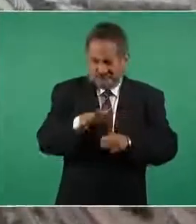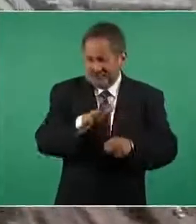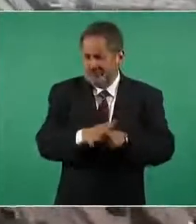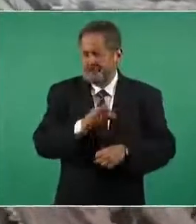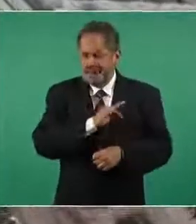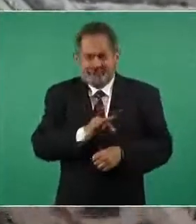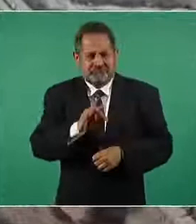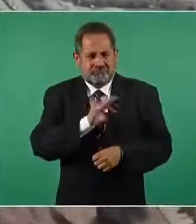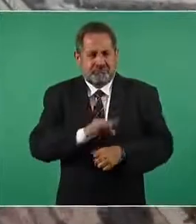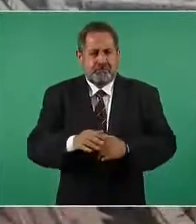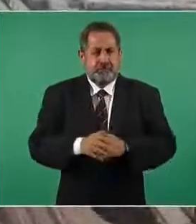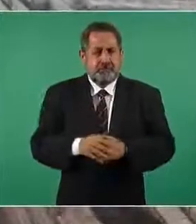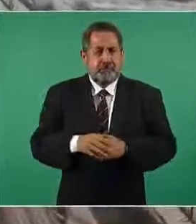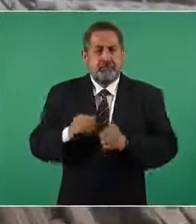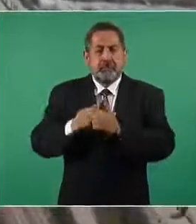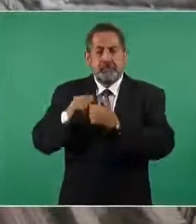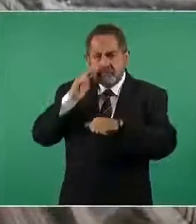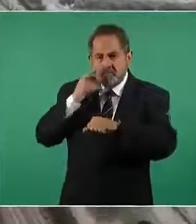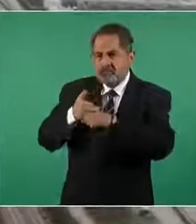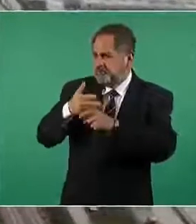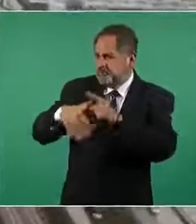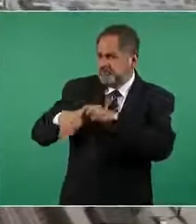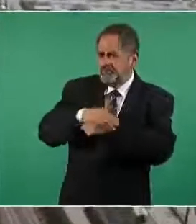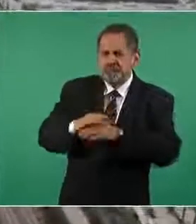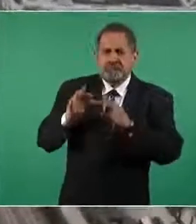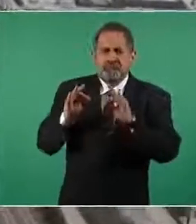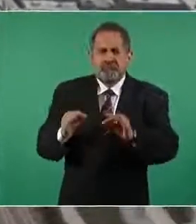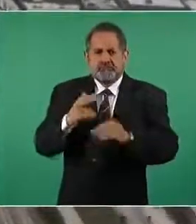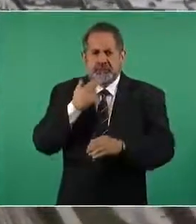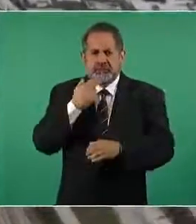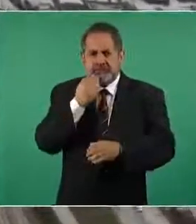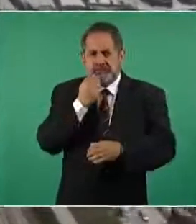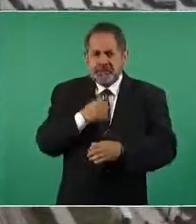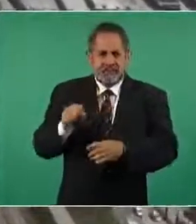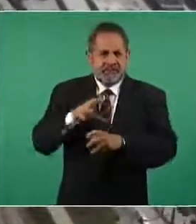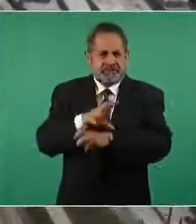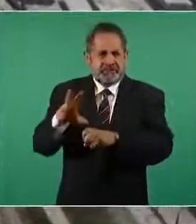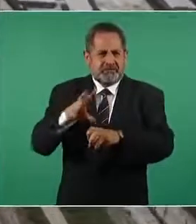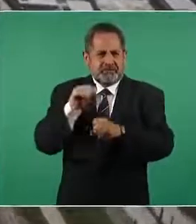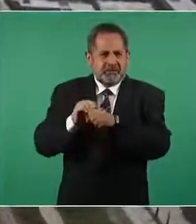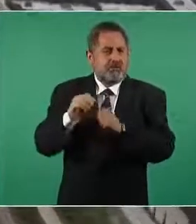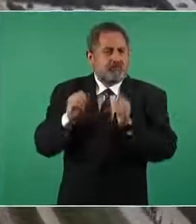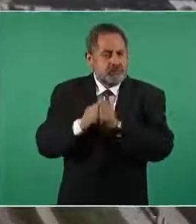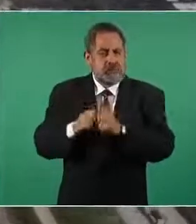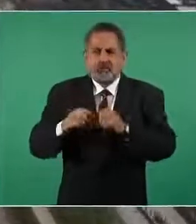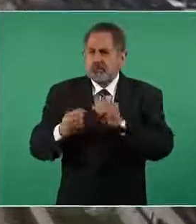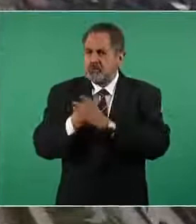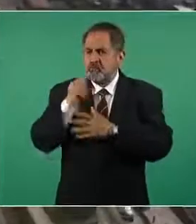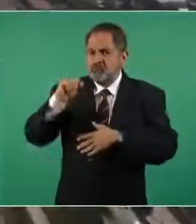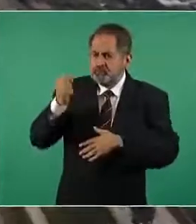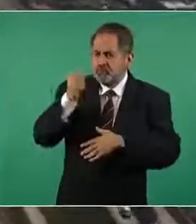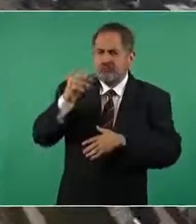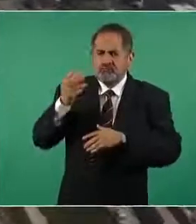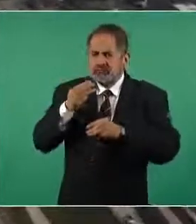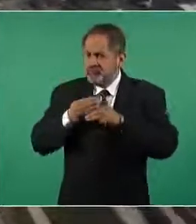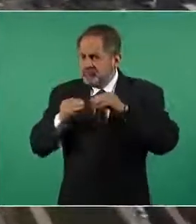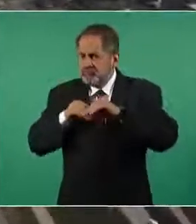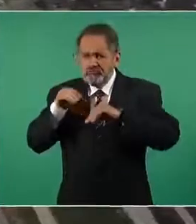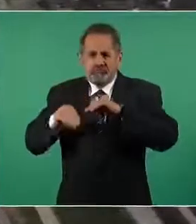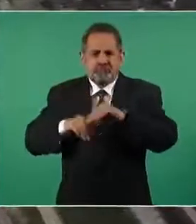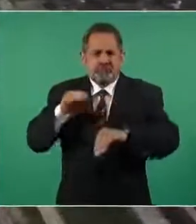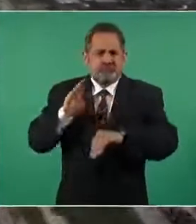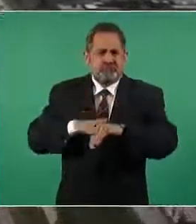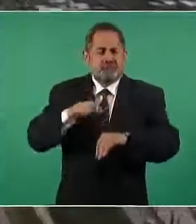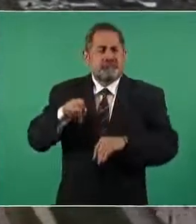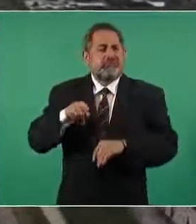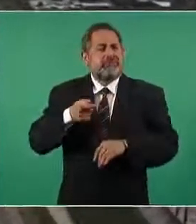de manera responsable con el entorno ambiental eficiente energéticamente por el empleo de tecnologías y materiales para hacer un aeropuerto